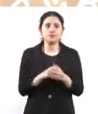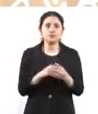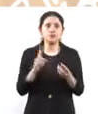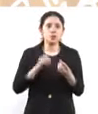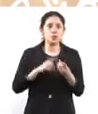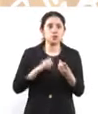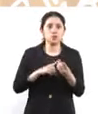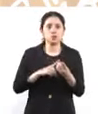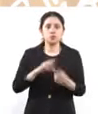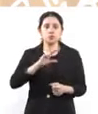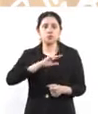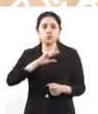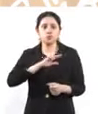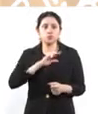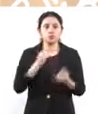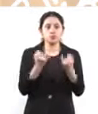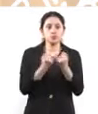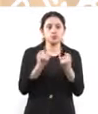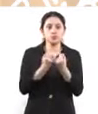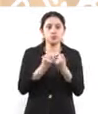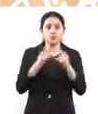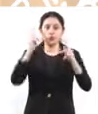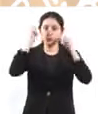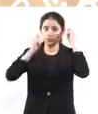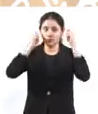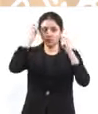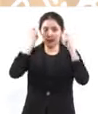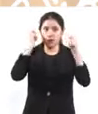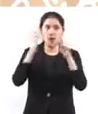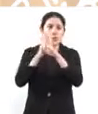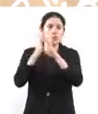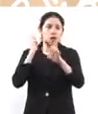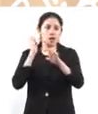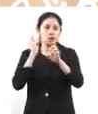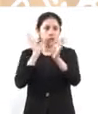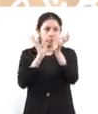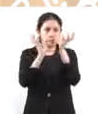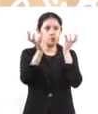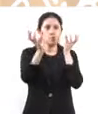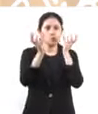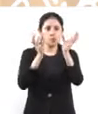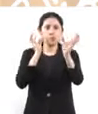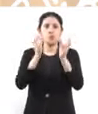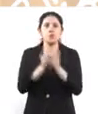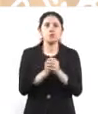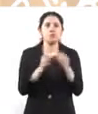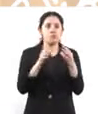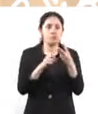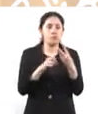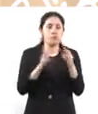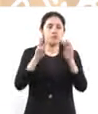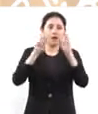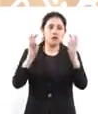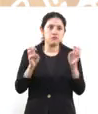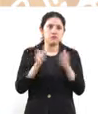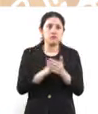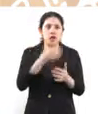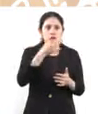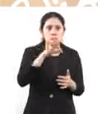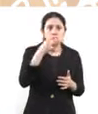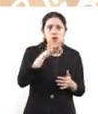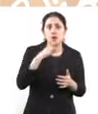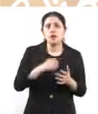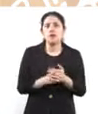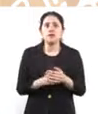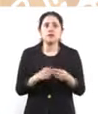los privados, como Turibus, Capital Bus, Tranvía, con temáticas, ustedes las conocen, temáticas de mariachis,